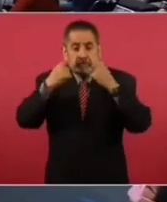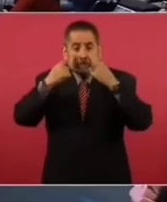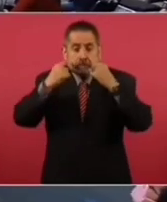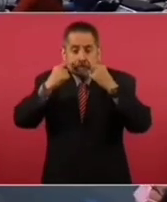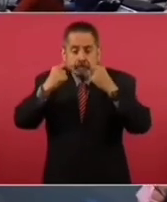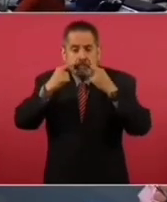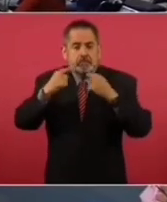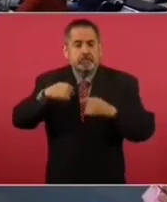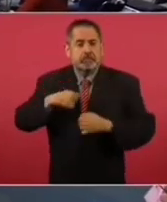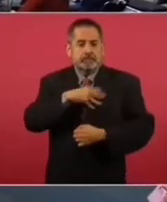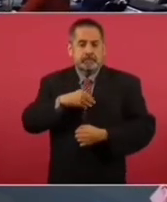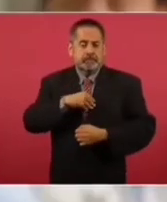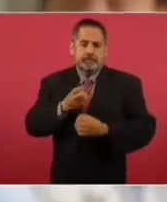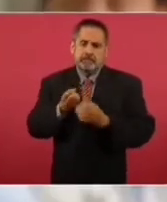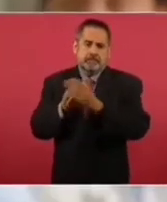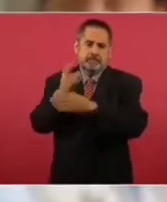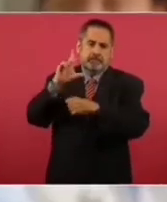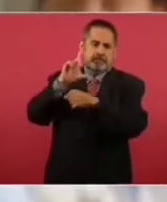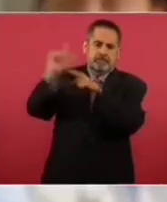hija salió del país.